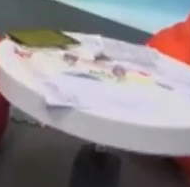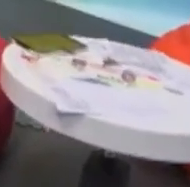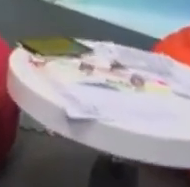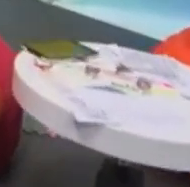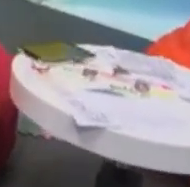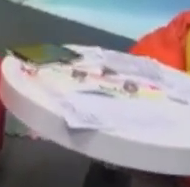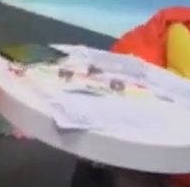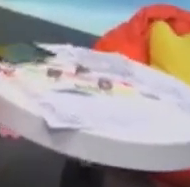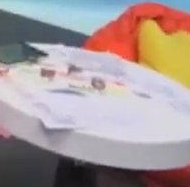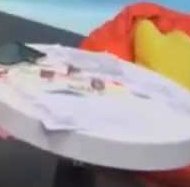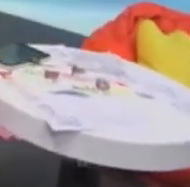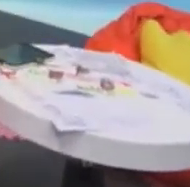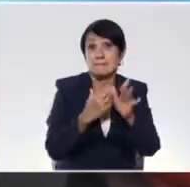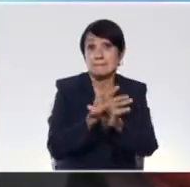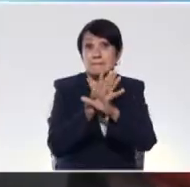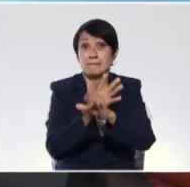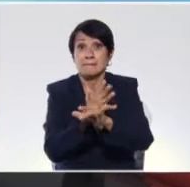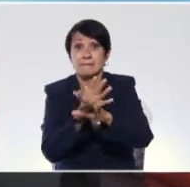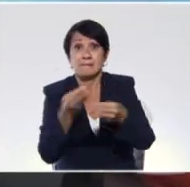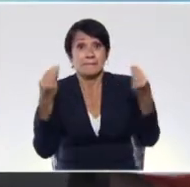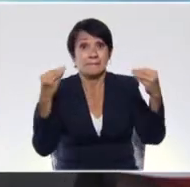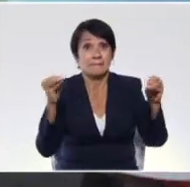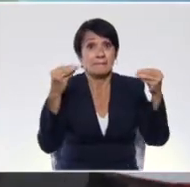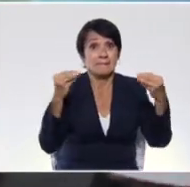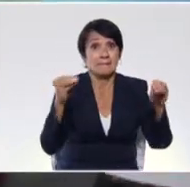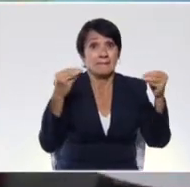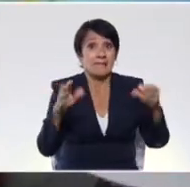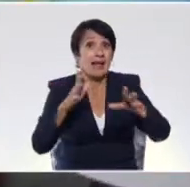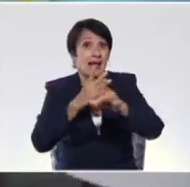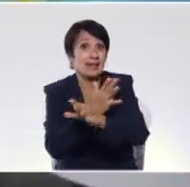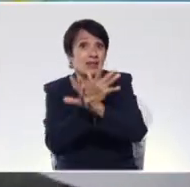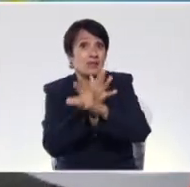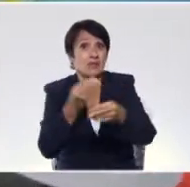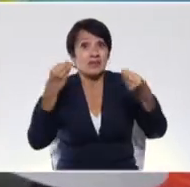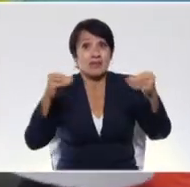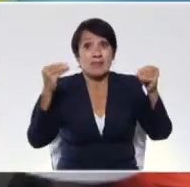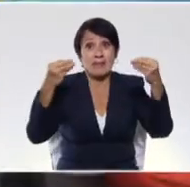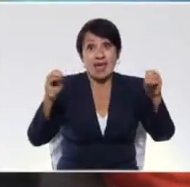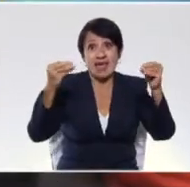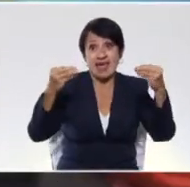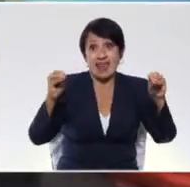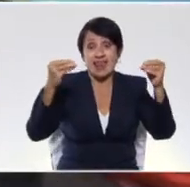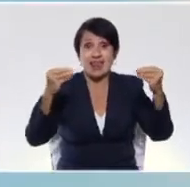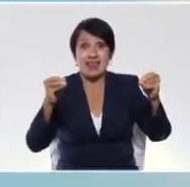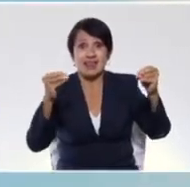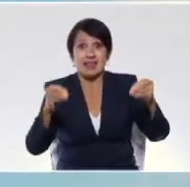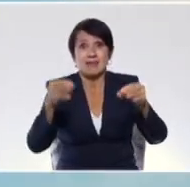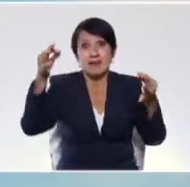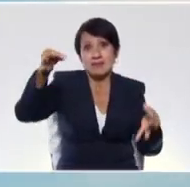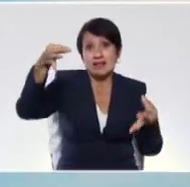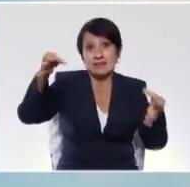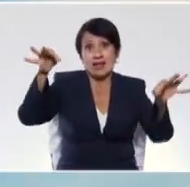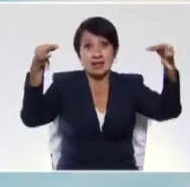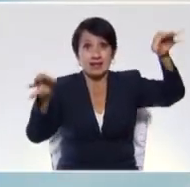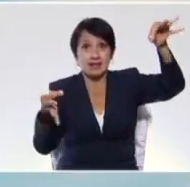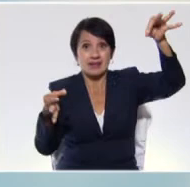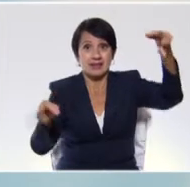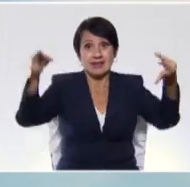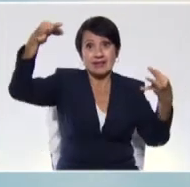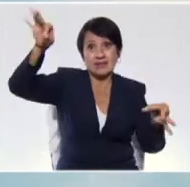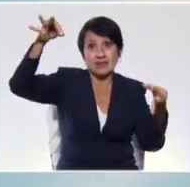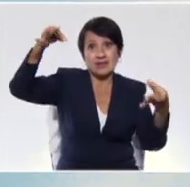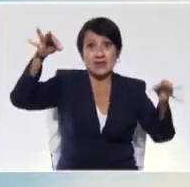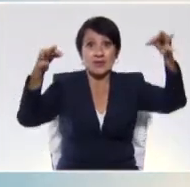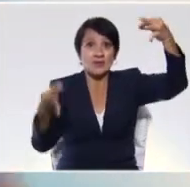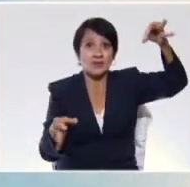Vamos a jugar el juego del papel. Vamos a jugar el juego del papel. Papel arriba, papel